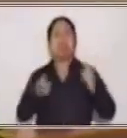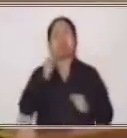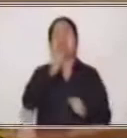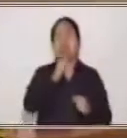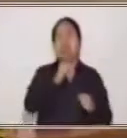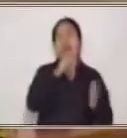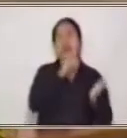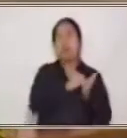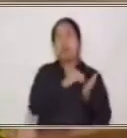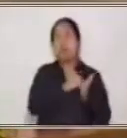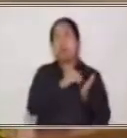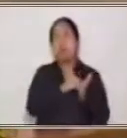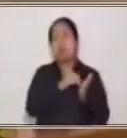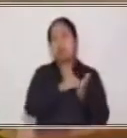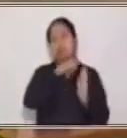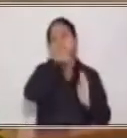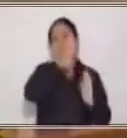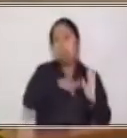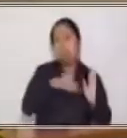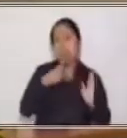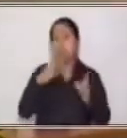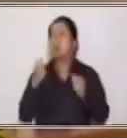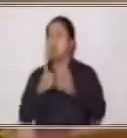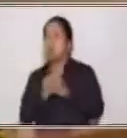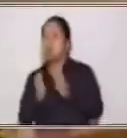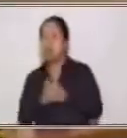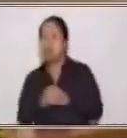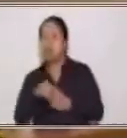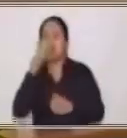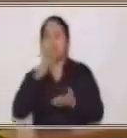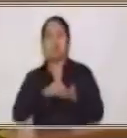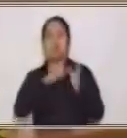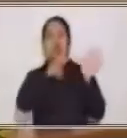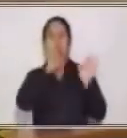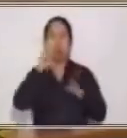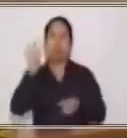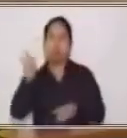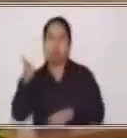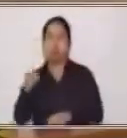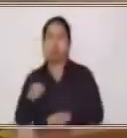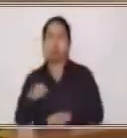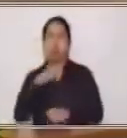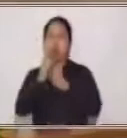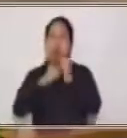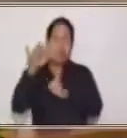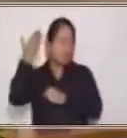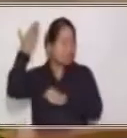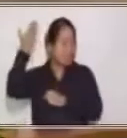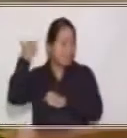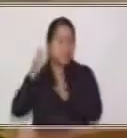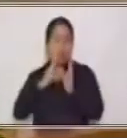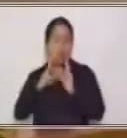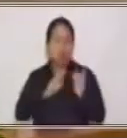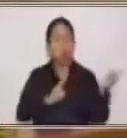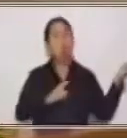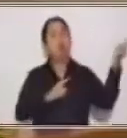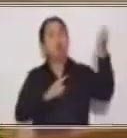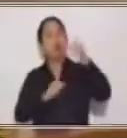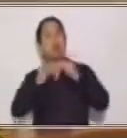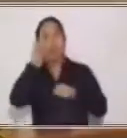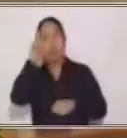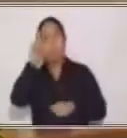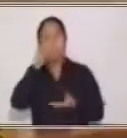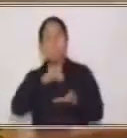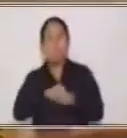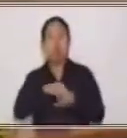estadounidense. Desde 1924, la fecha que estábamos hablando, hasta 1980, sí,